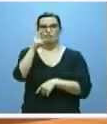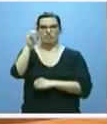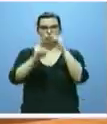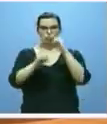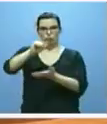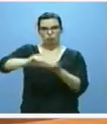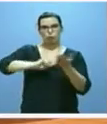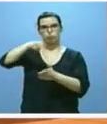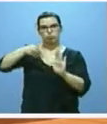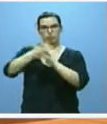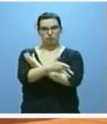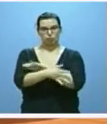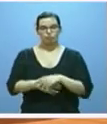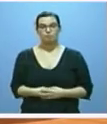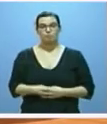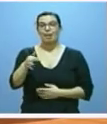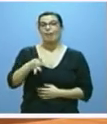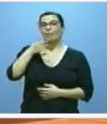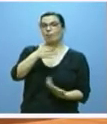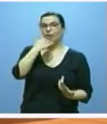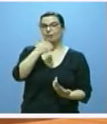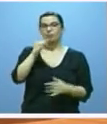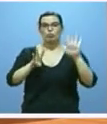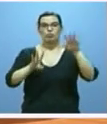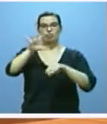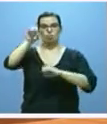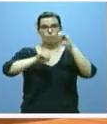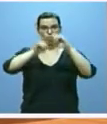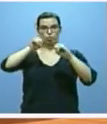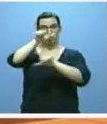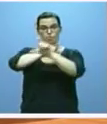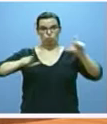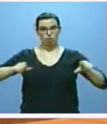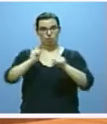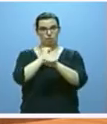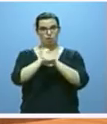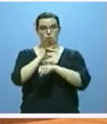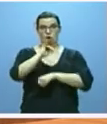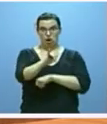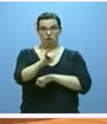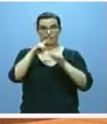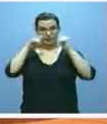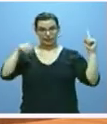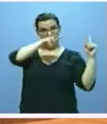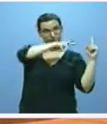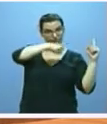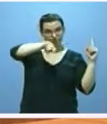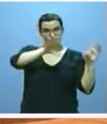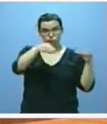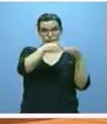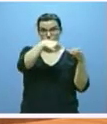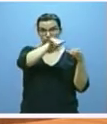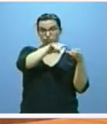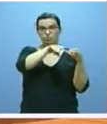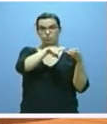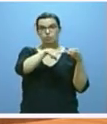Además, casi el 85% de los ocupados del primer trimestre en la comunidad lo eran,